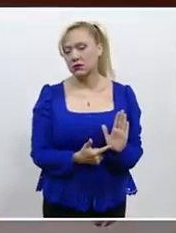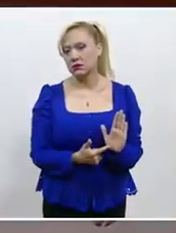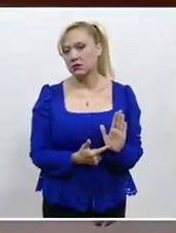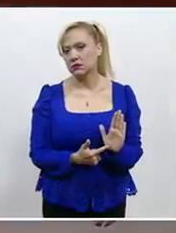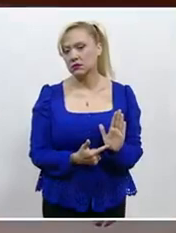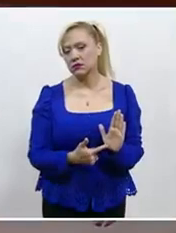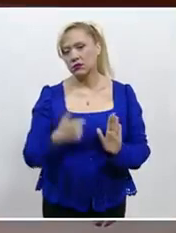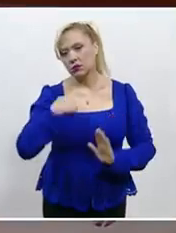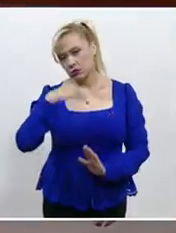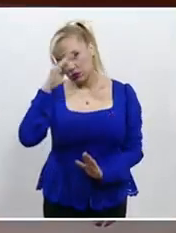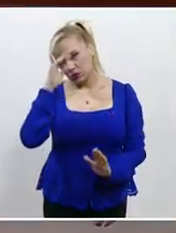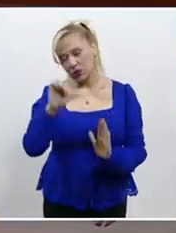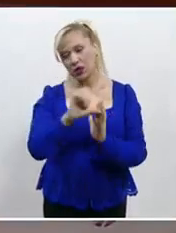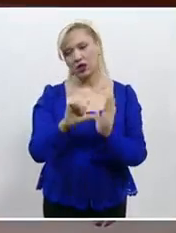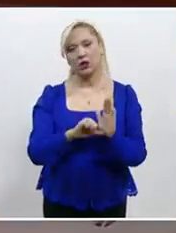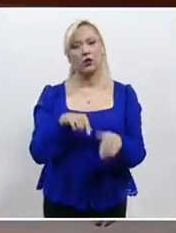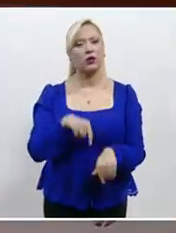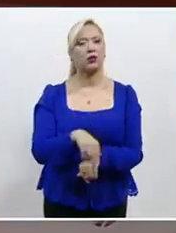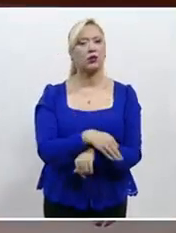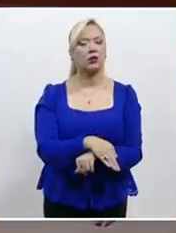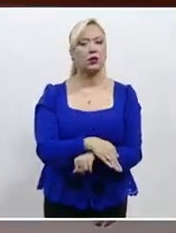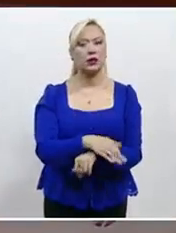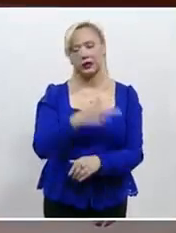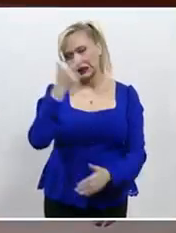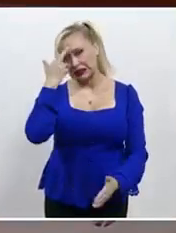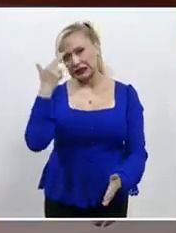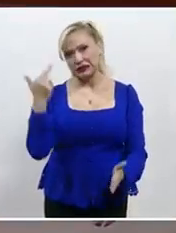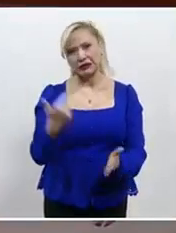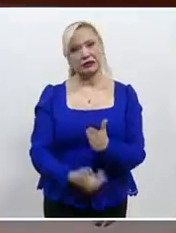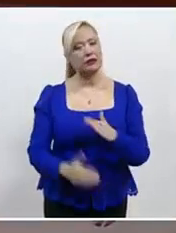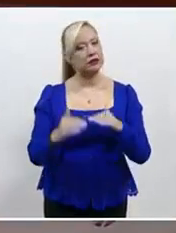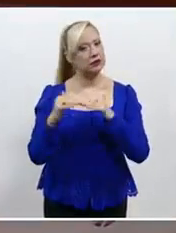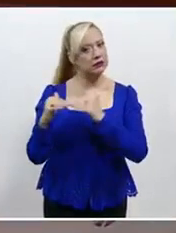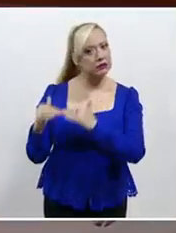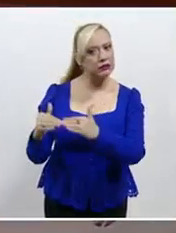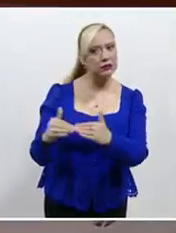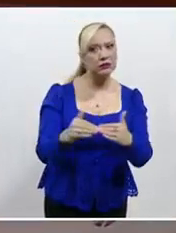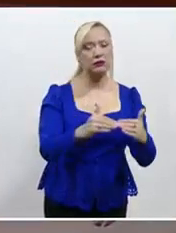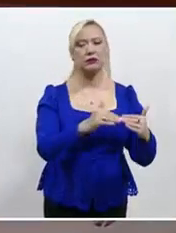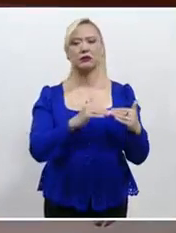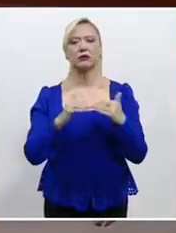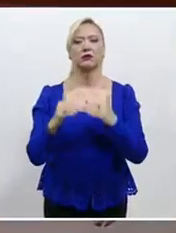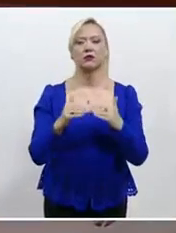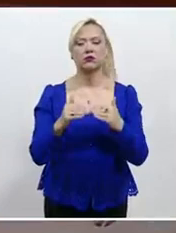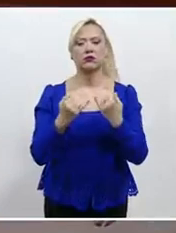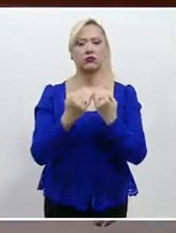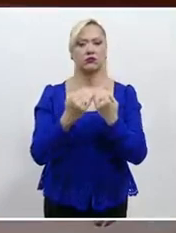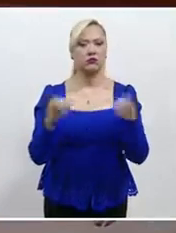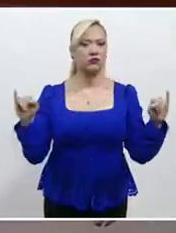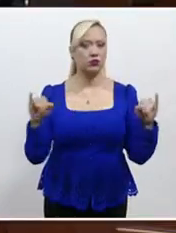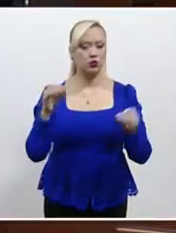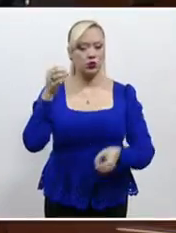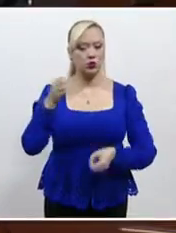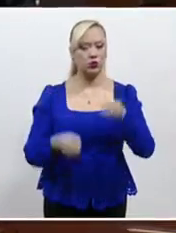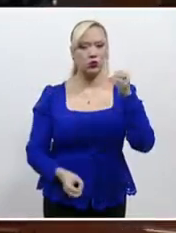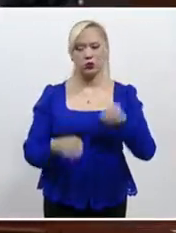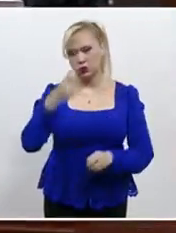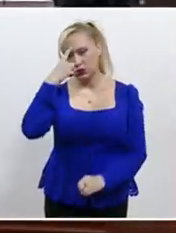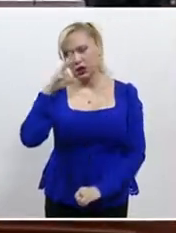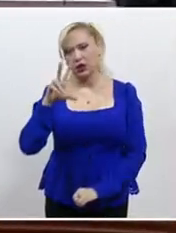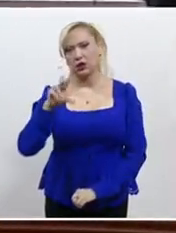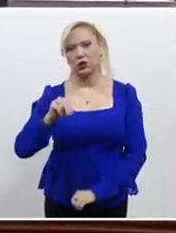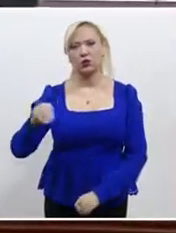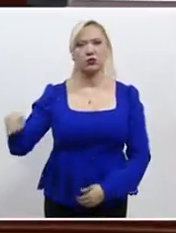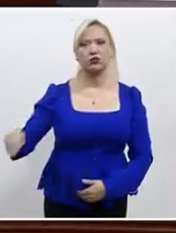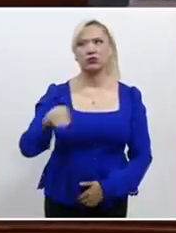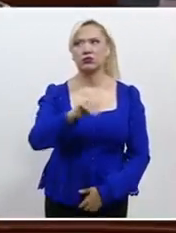Considero que el artículo transitorio vulnera los principios de estabilidad, inamovidad e independencia judicial. Por